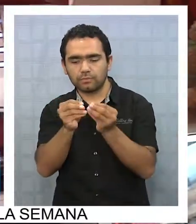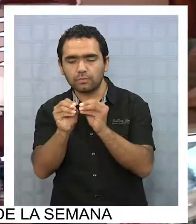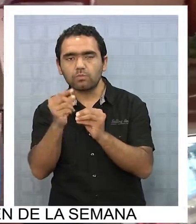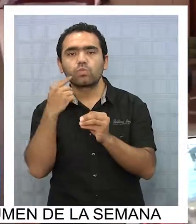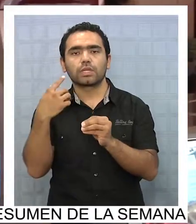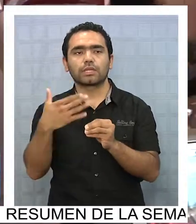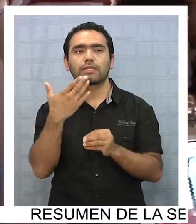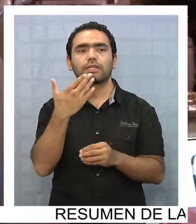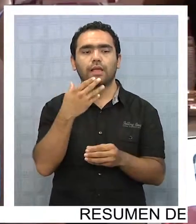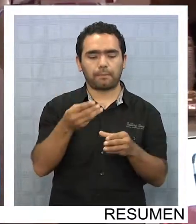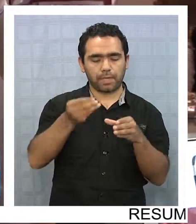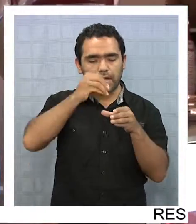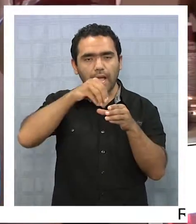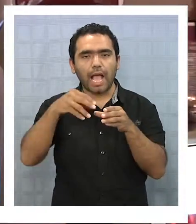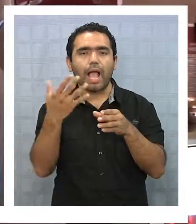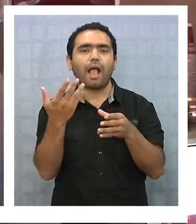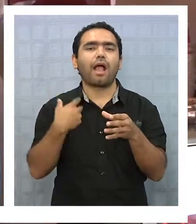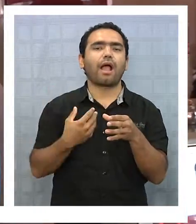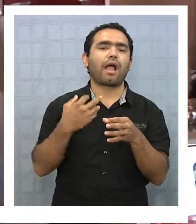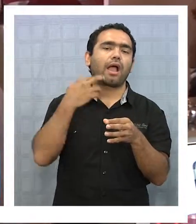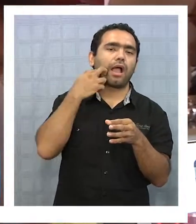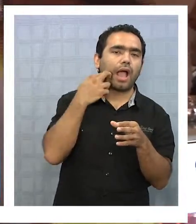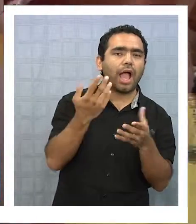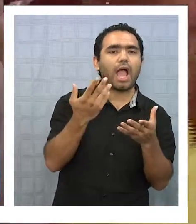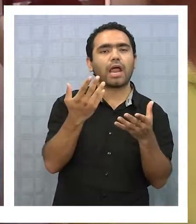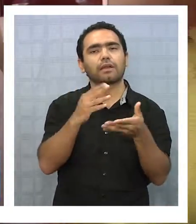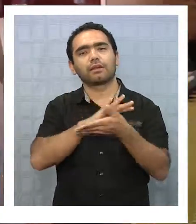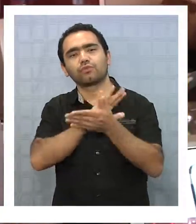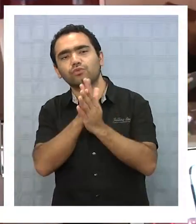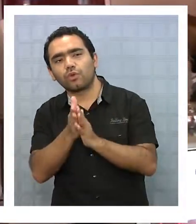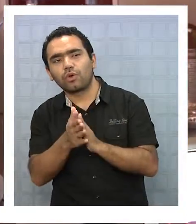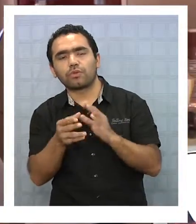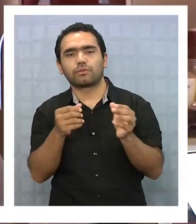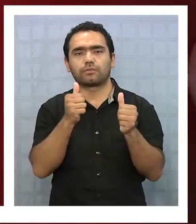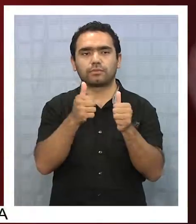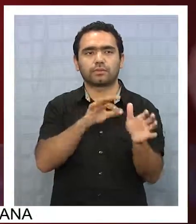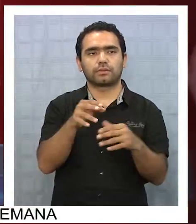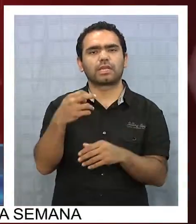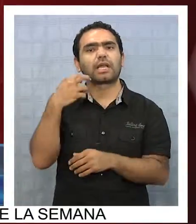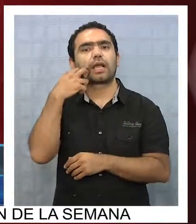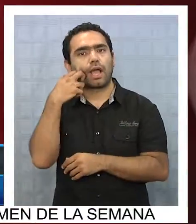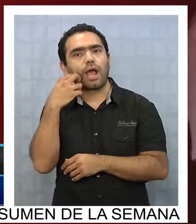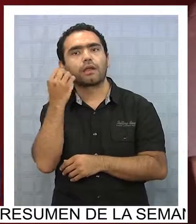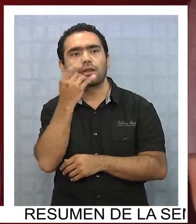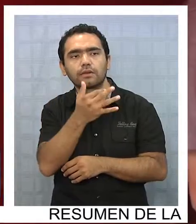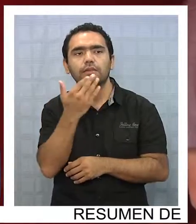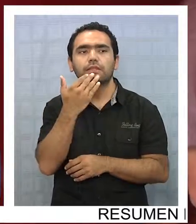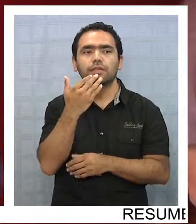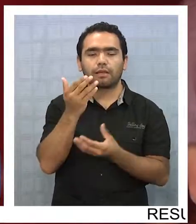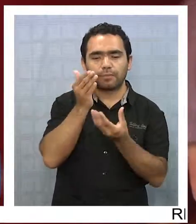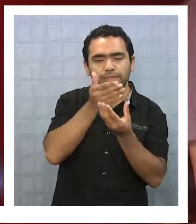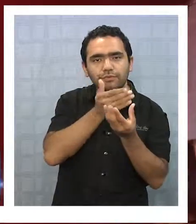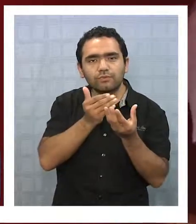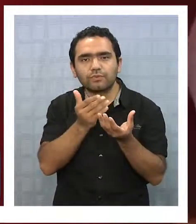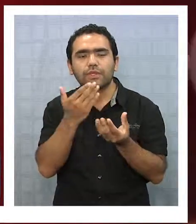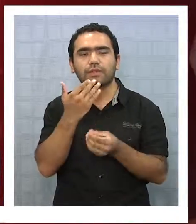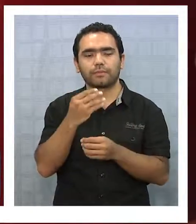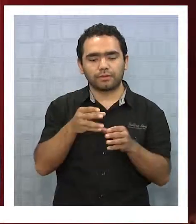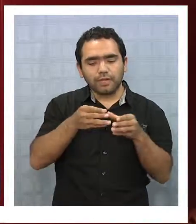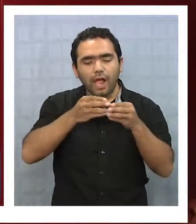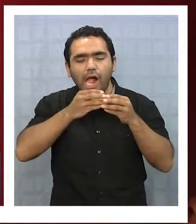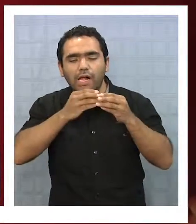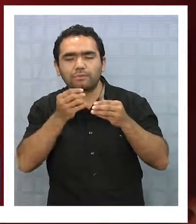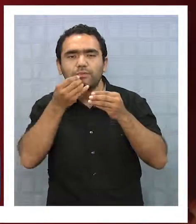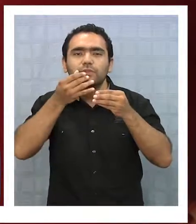importante y el relleno, la carne, la cebolla que esté bien cocida. Rica carne, buen pino, que sea jugosa,